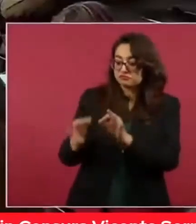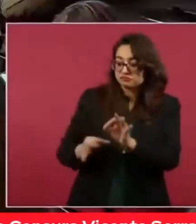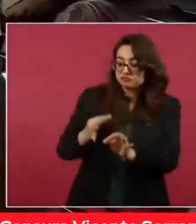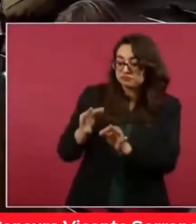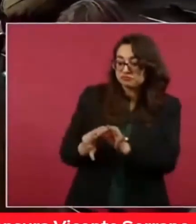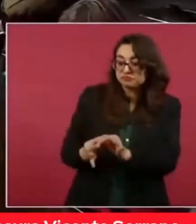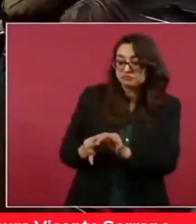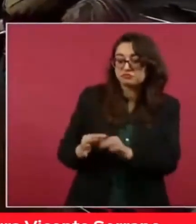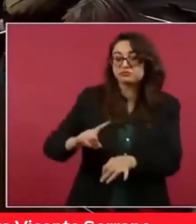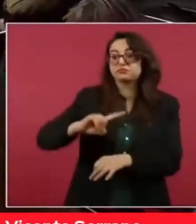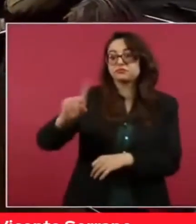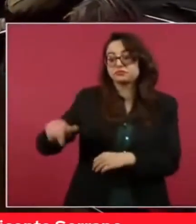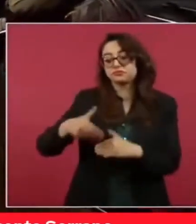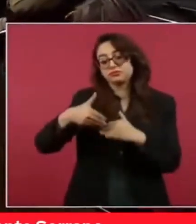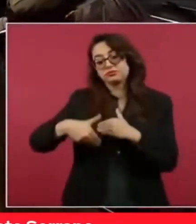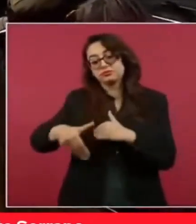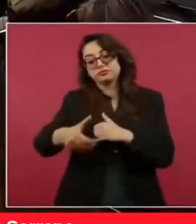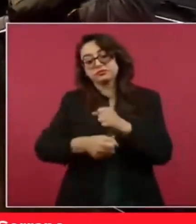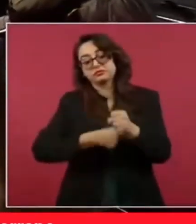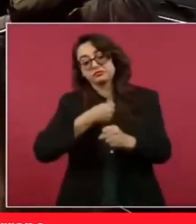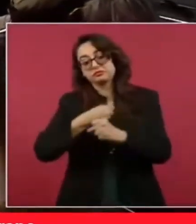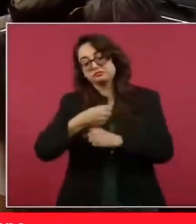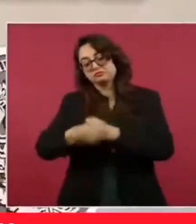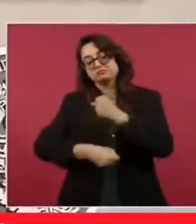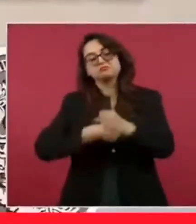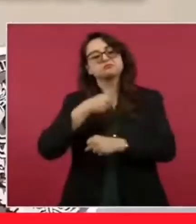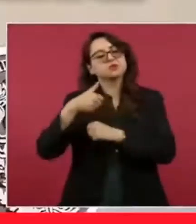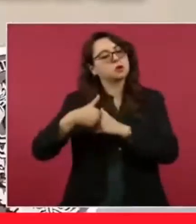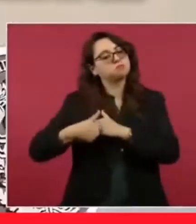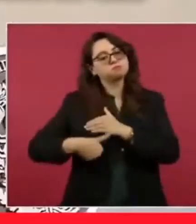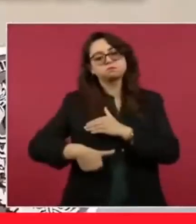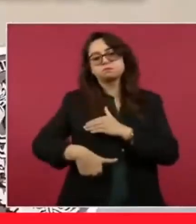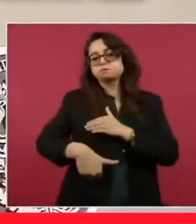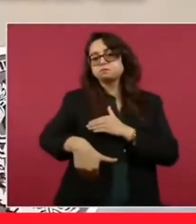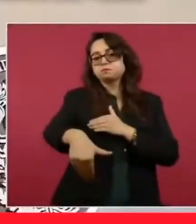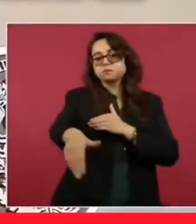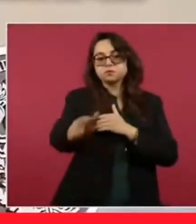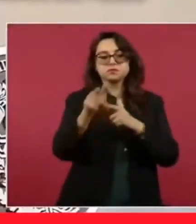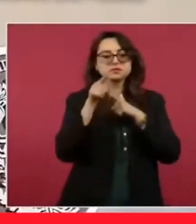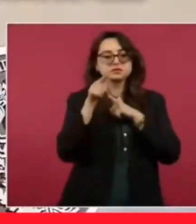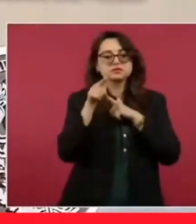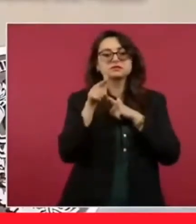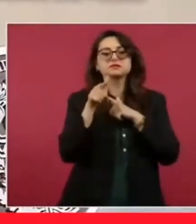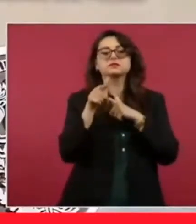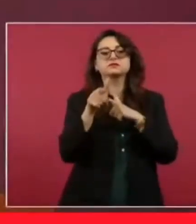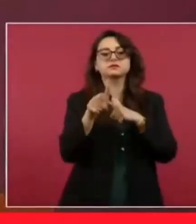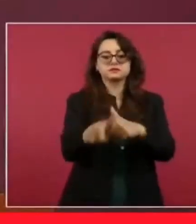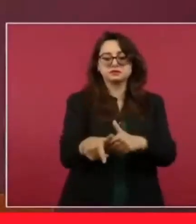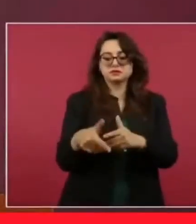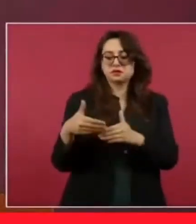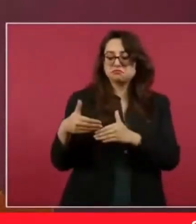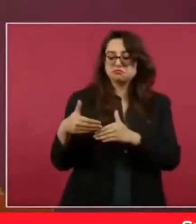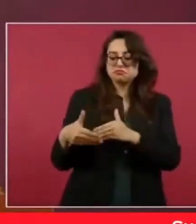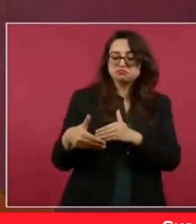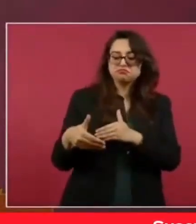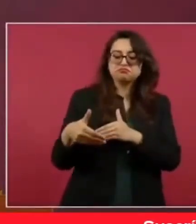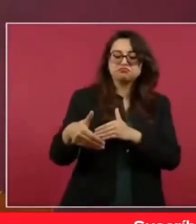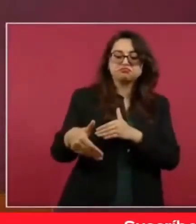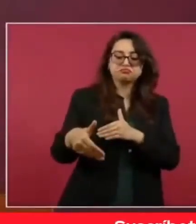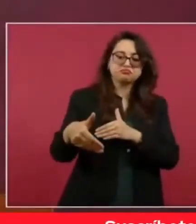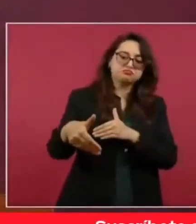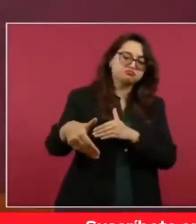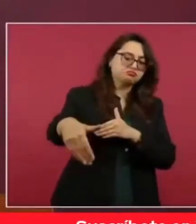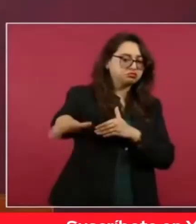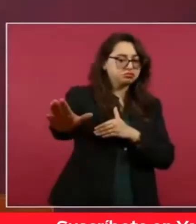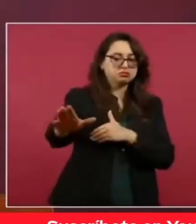concluido, ya que el Tren generará ingresos sostenibles para la región en un corto, en un mediano y en